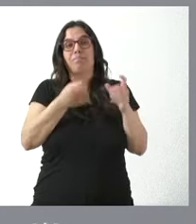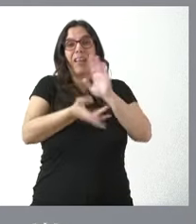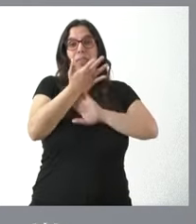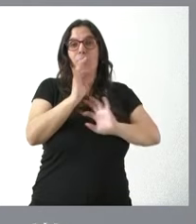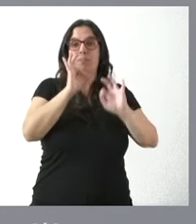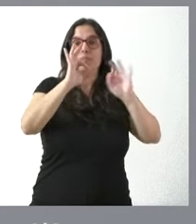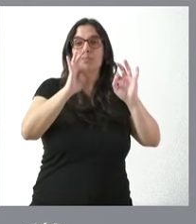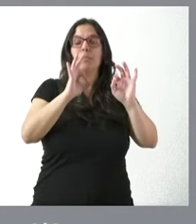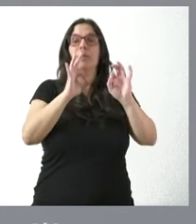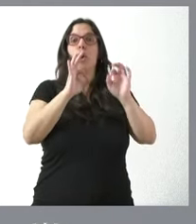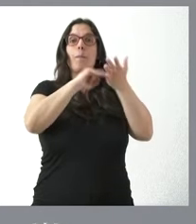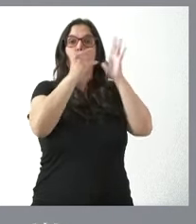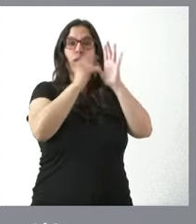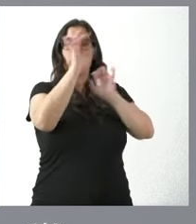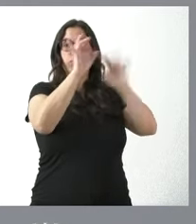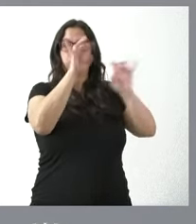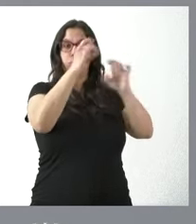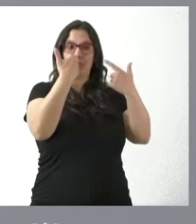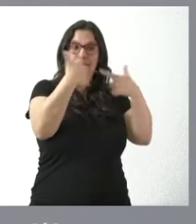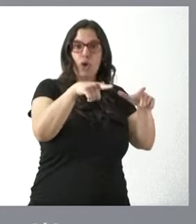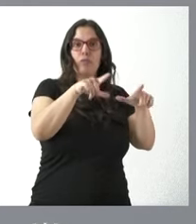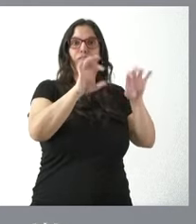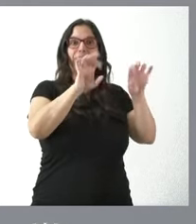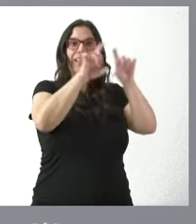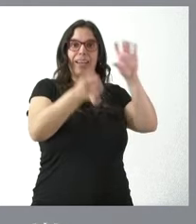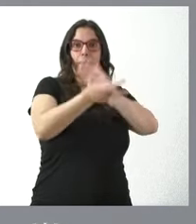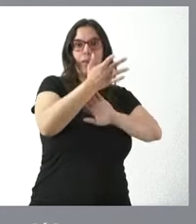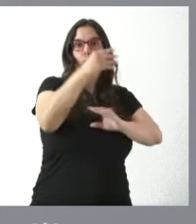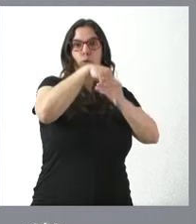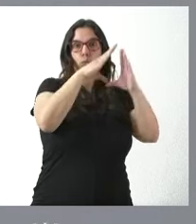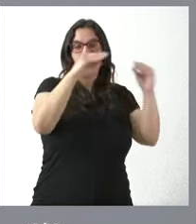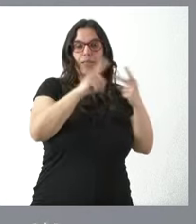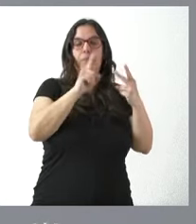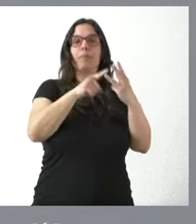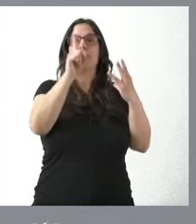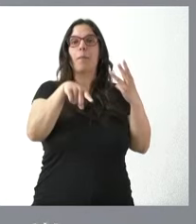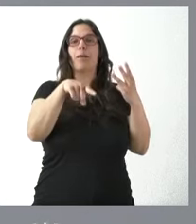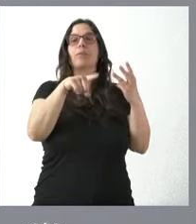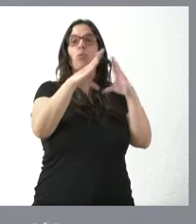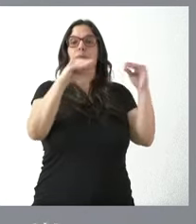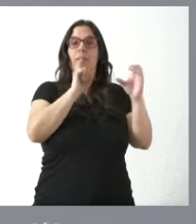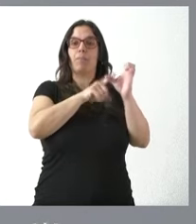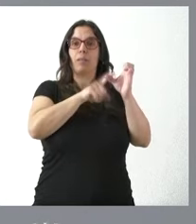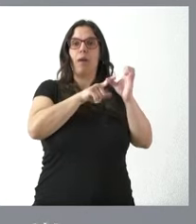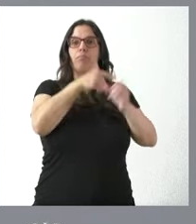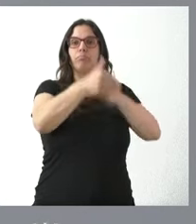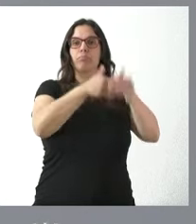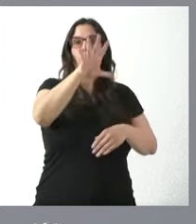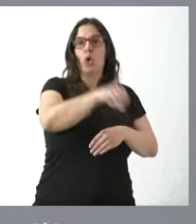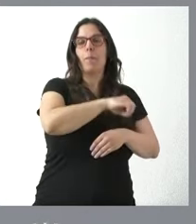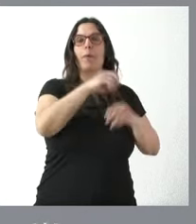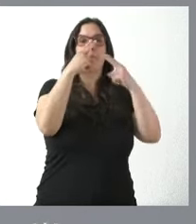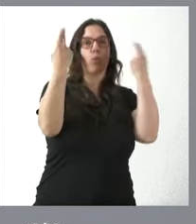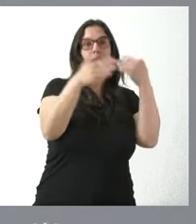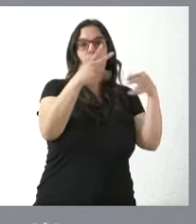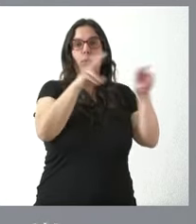de un banco de proyectos dentro de la oficina del emprendedor universitario, la participación de la universidad en procesos de compra pública innovadora y